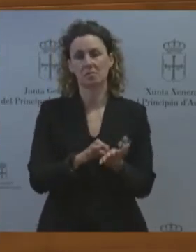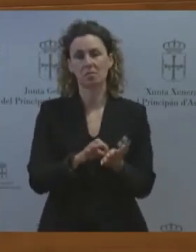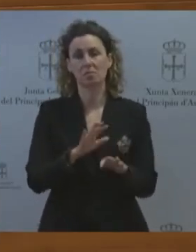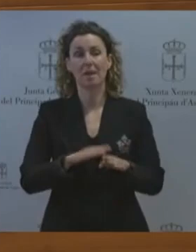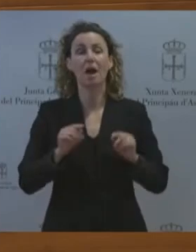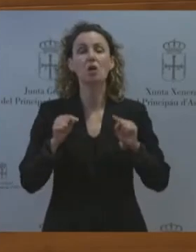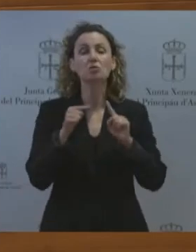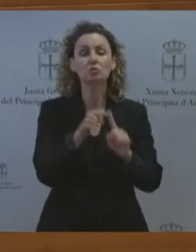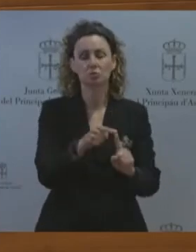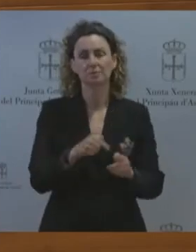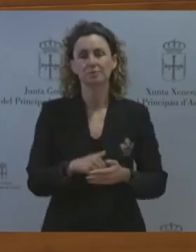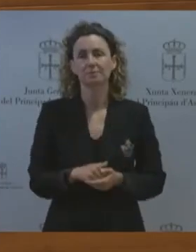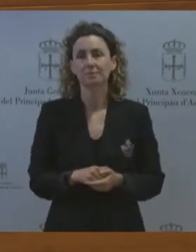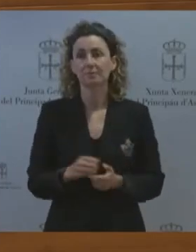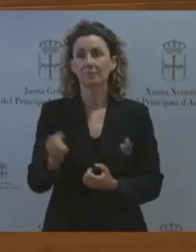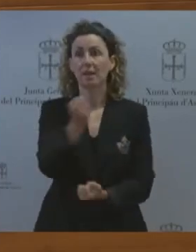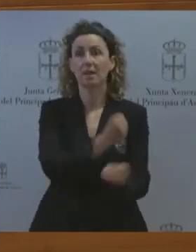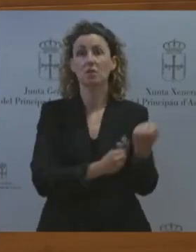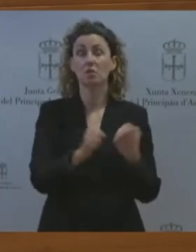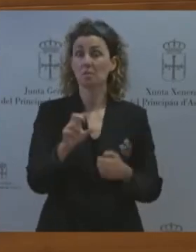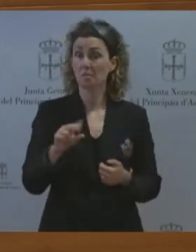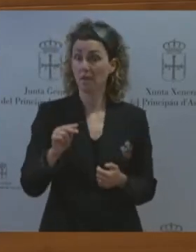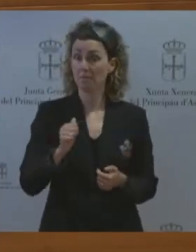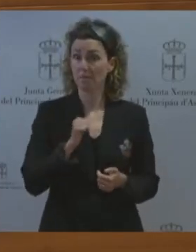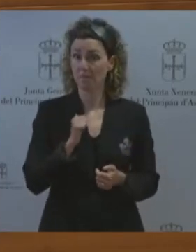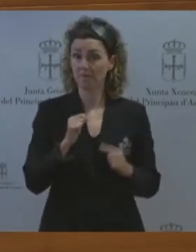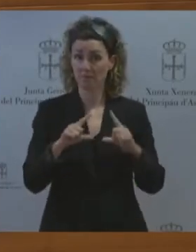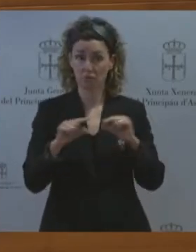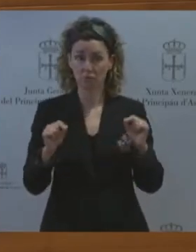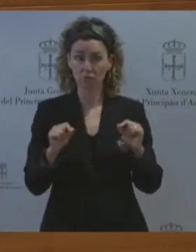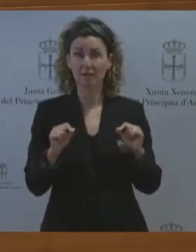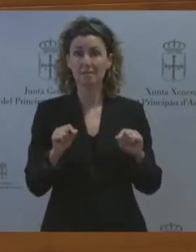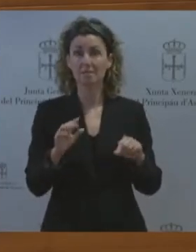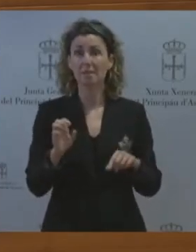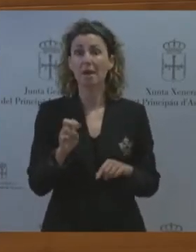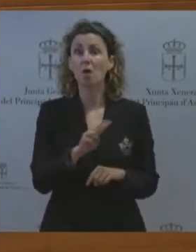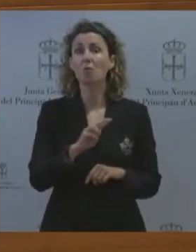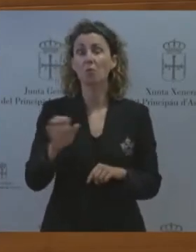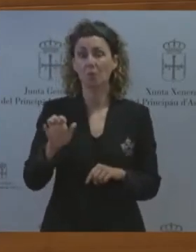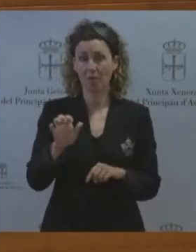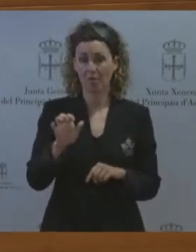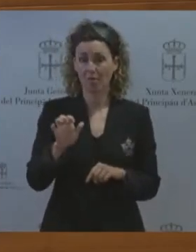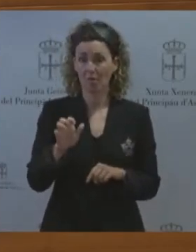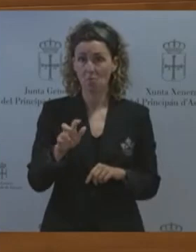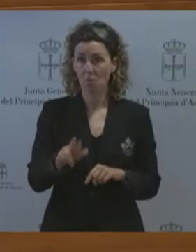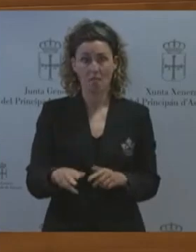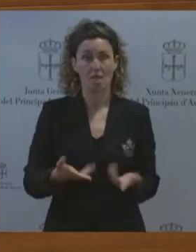solo una oportunidad para Asturias sino para el conjunto de la Unión Europea y se espera que crezca en torno un 5% al año